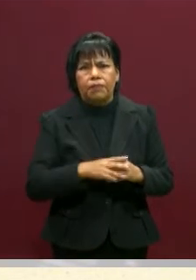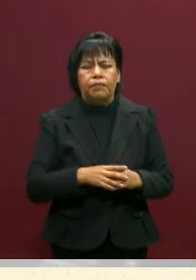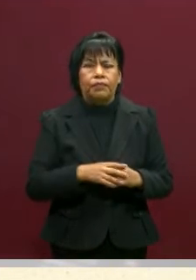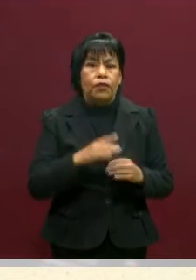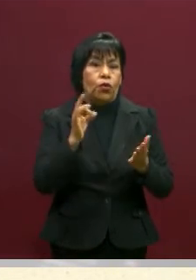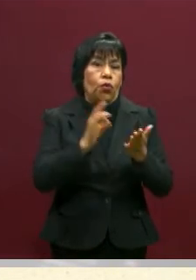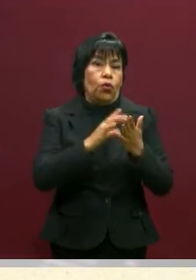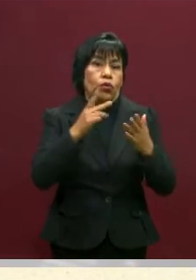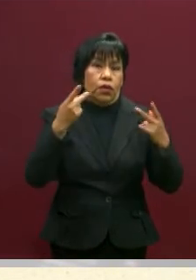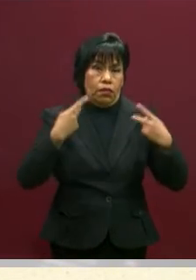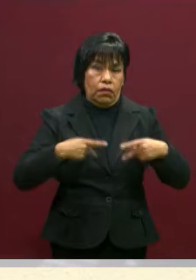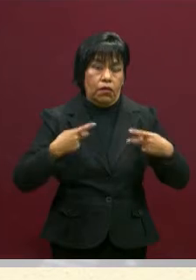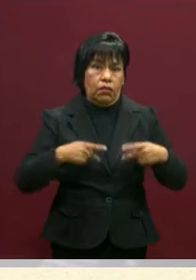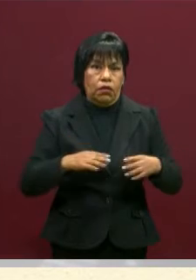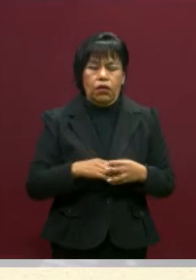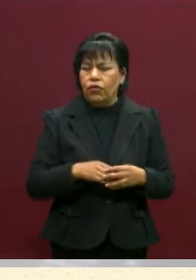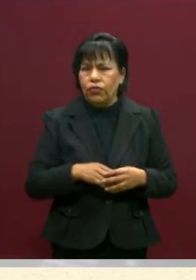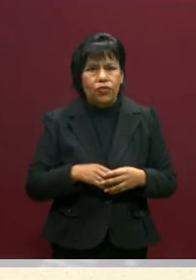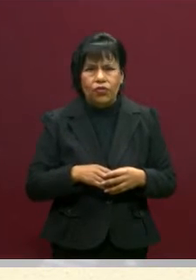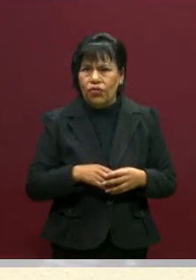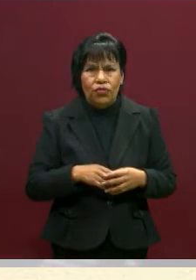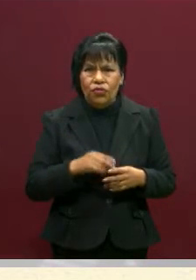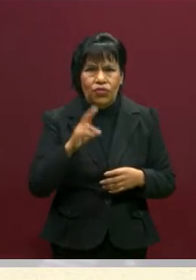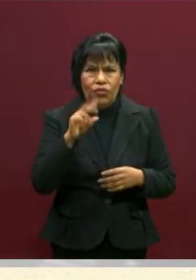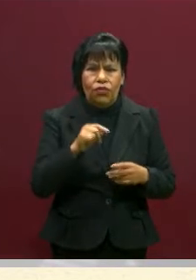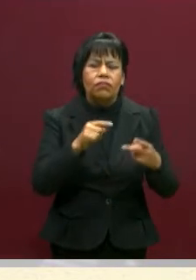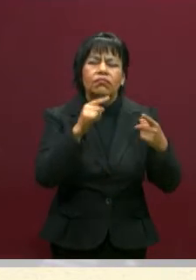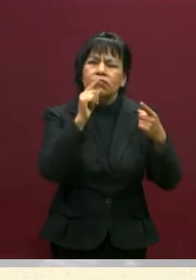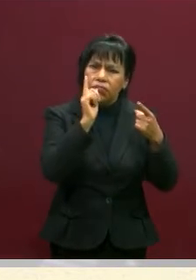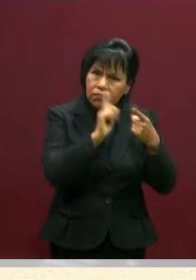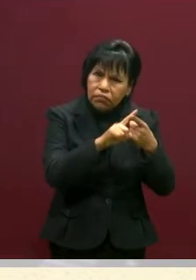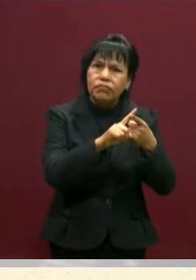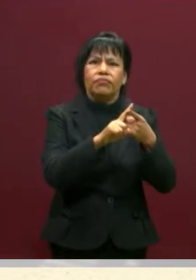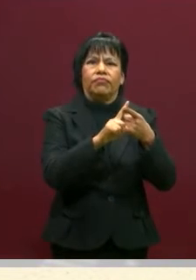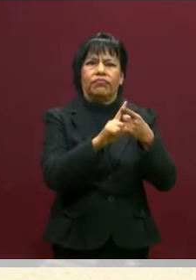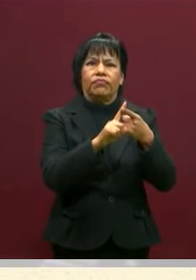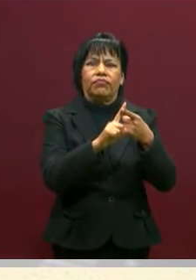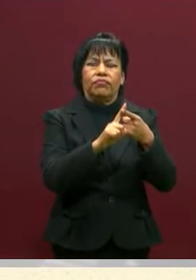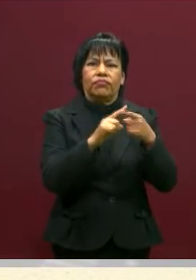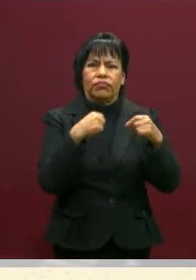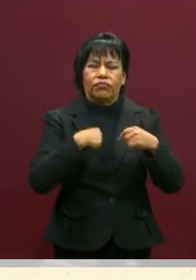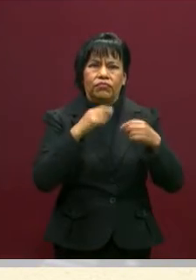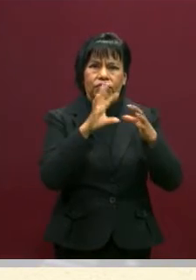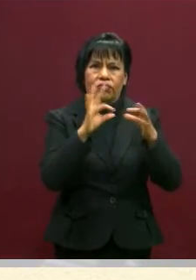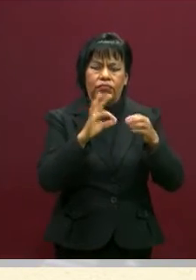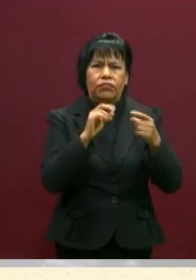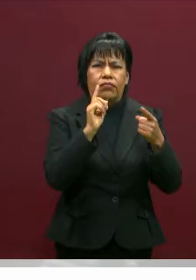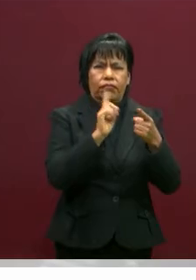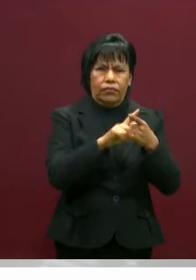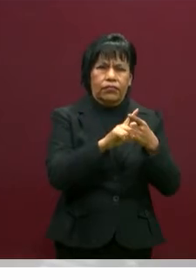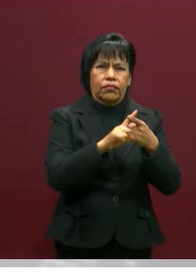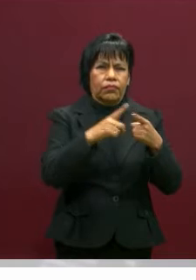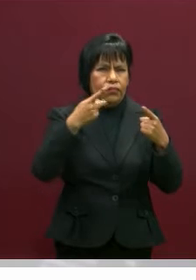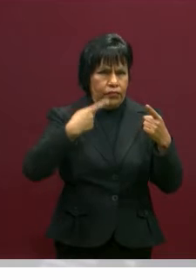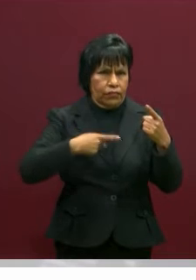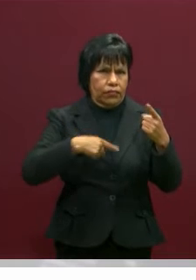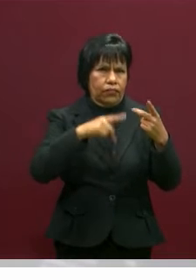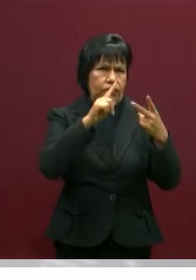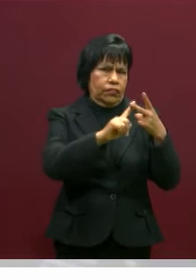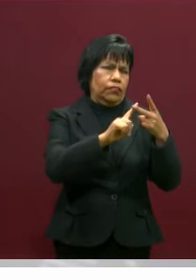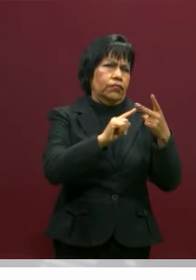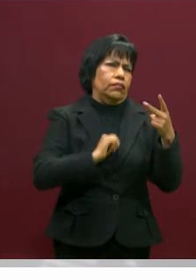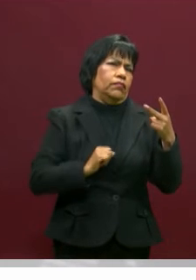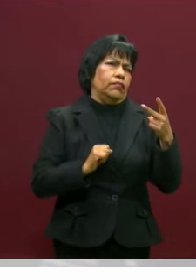humanos? No, por eso decía. También lo que es no humano